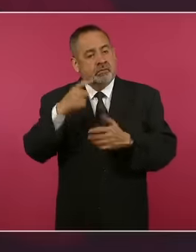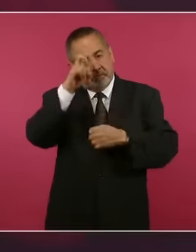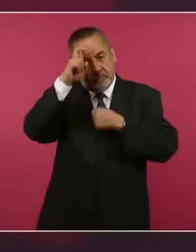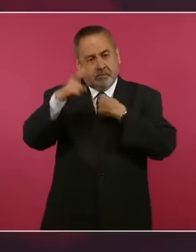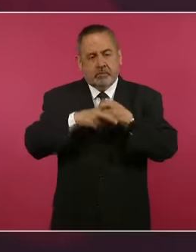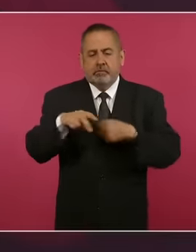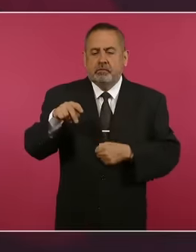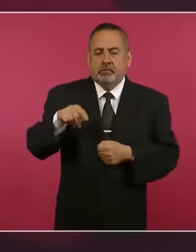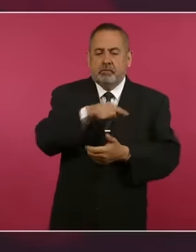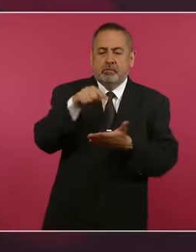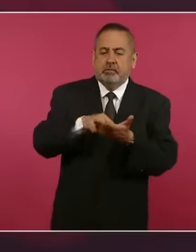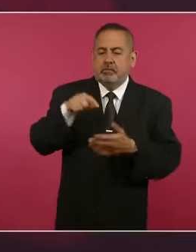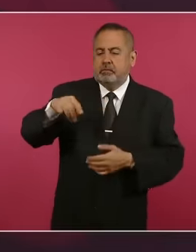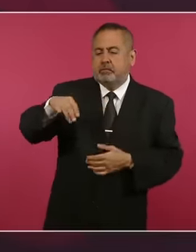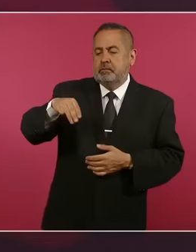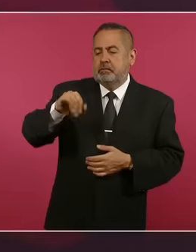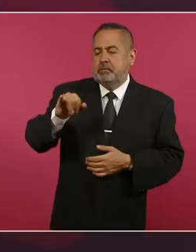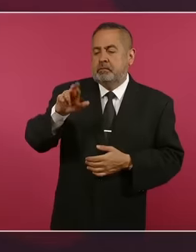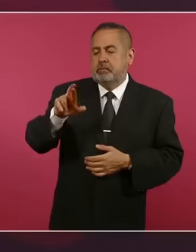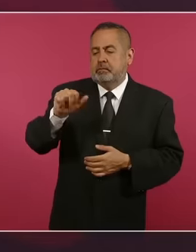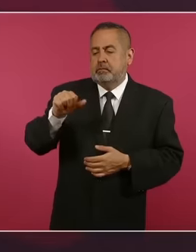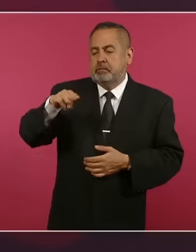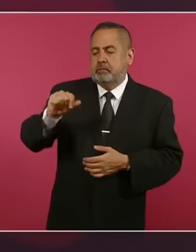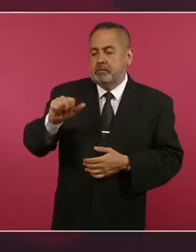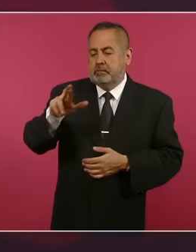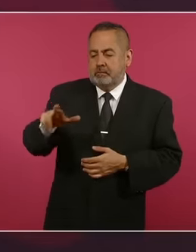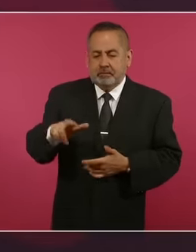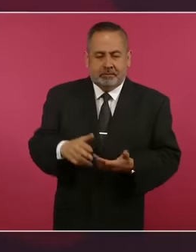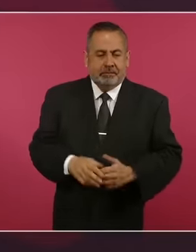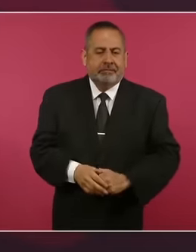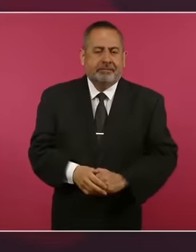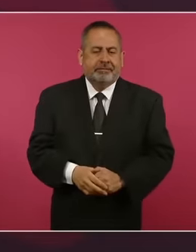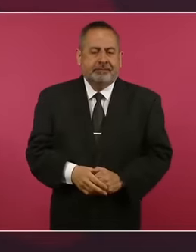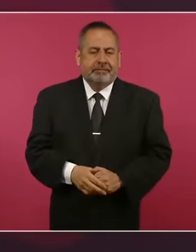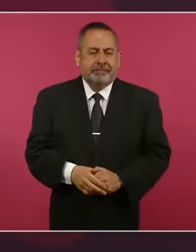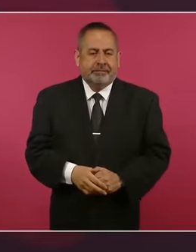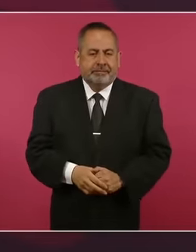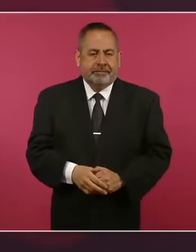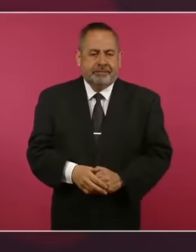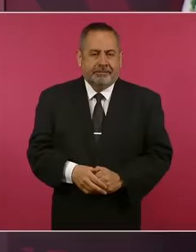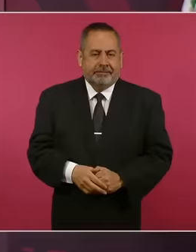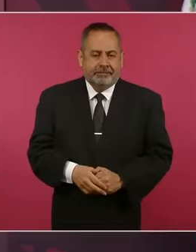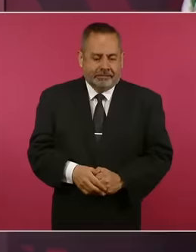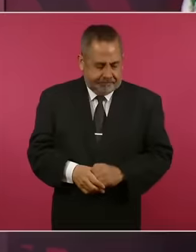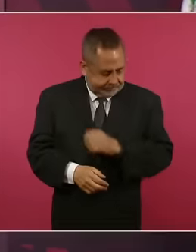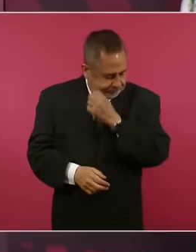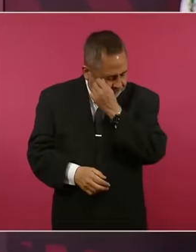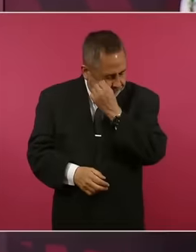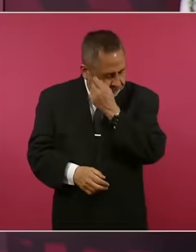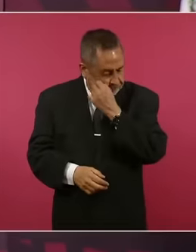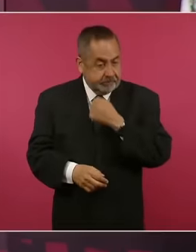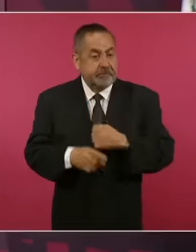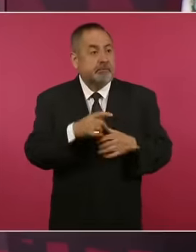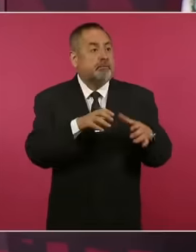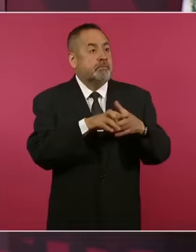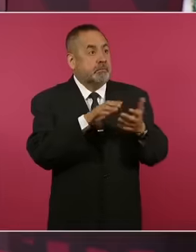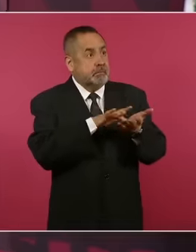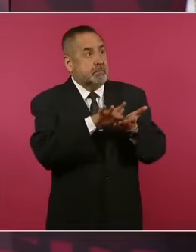ellos ayudan